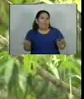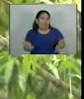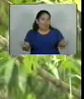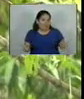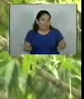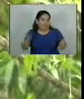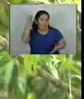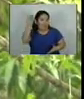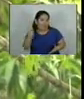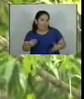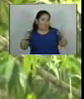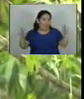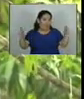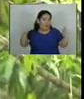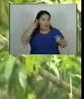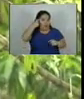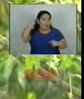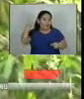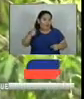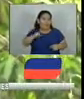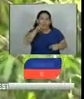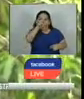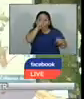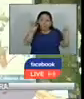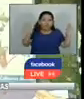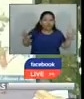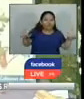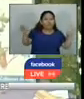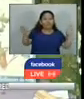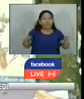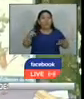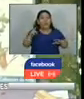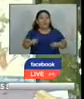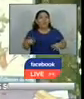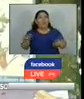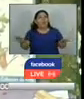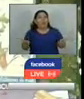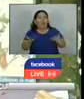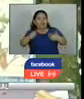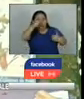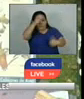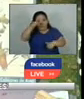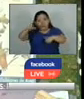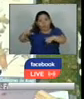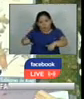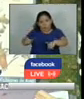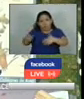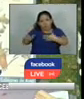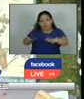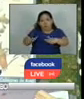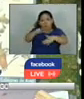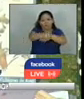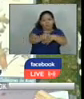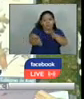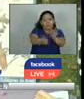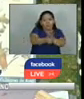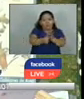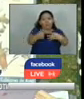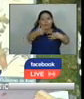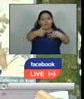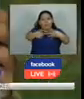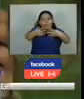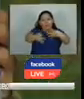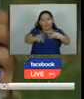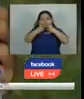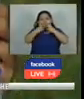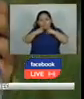celebrará el día mundial de las aves migratorias y expertos en el tema se refirieron a la aprobación de la asamblea legislativa de la ley